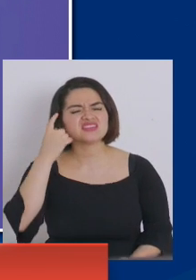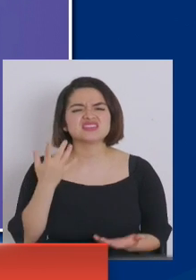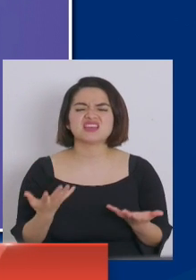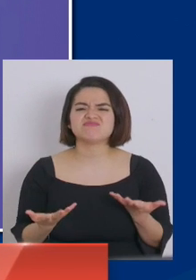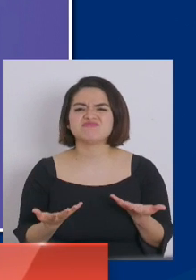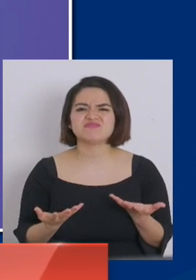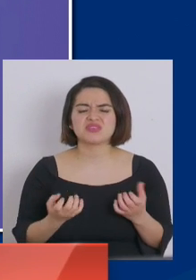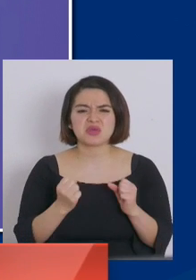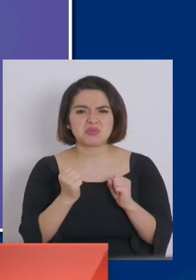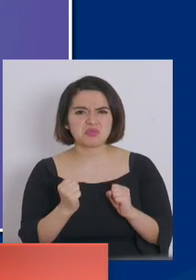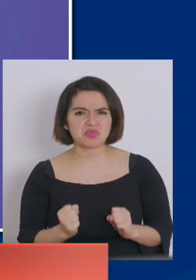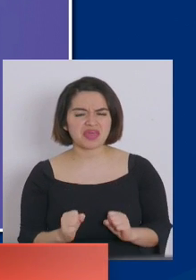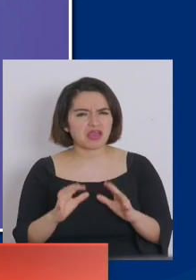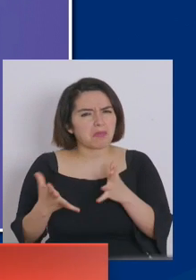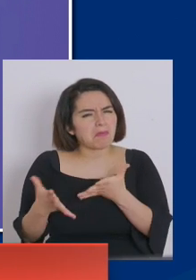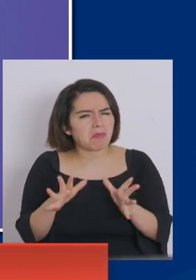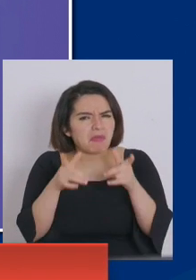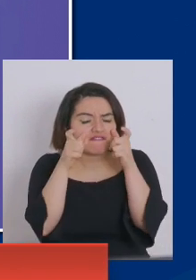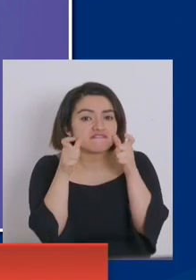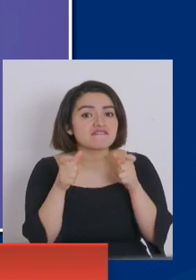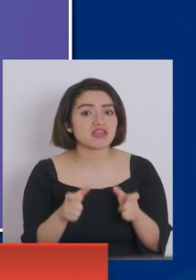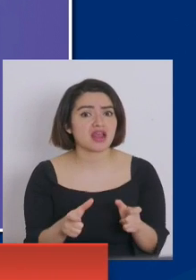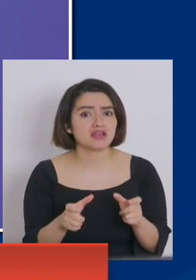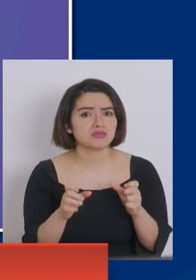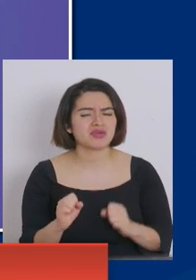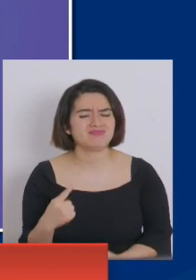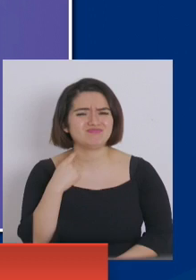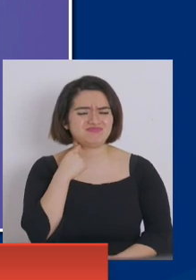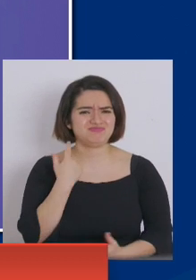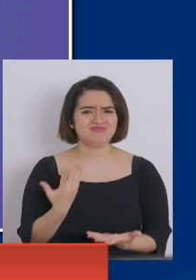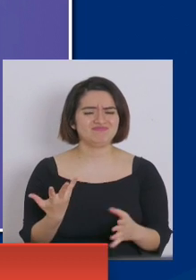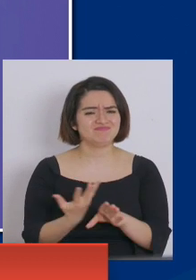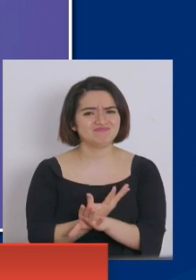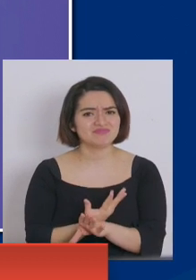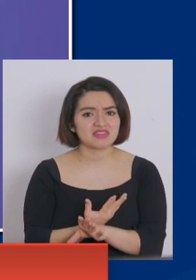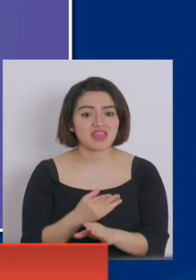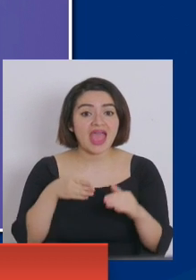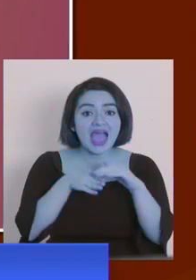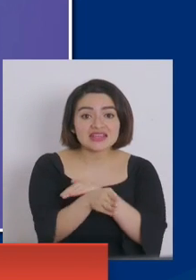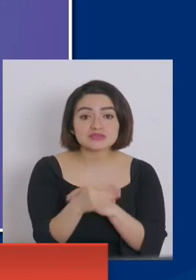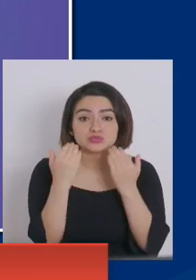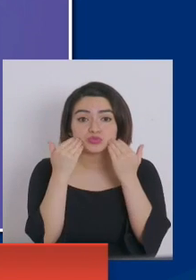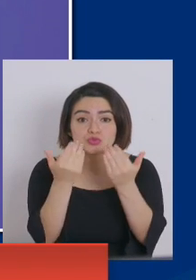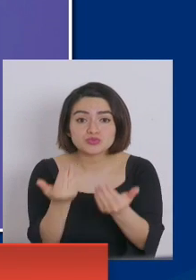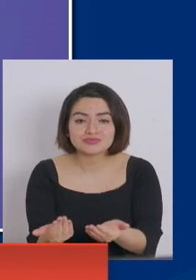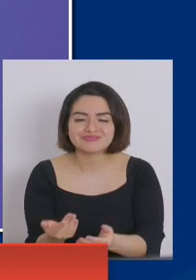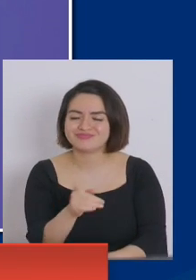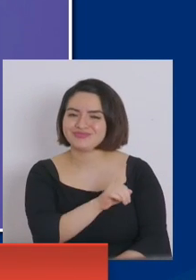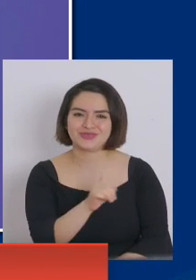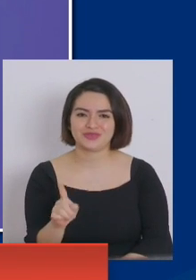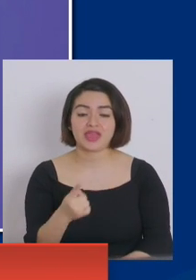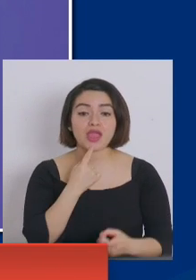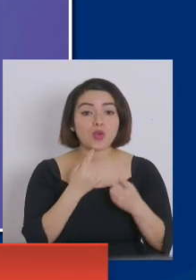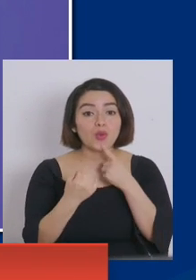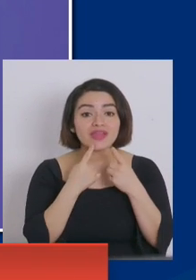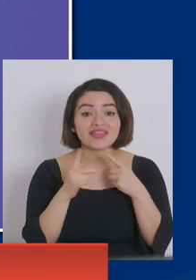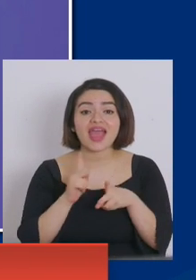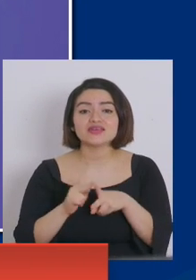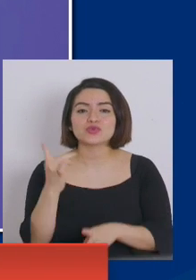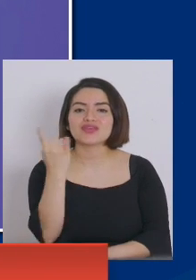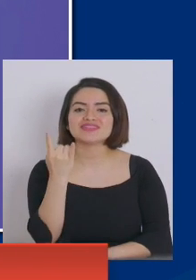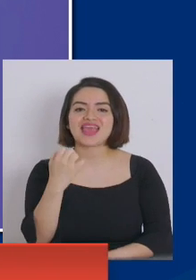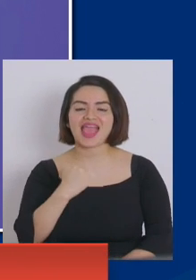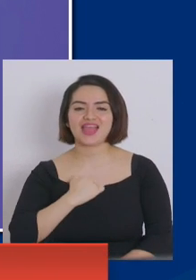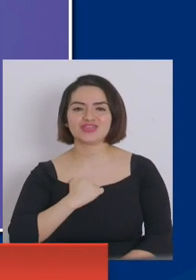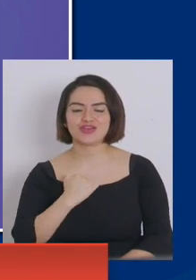de que esto puede ser alguna fiscalización o los pueda perjudicar en acceder a algún beneficio. Esta encuesta la realiza la Universidad Católica,